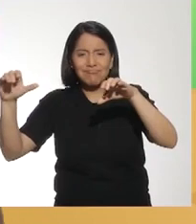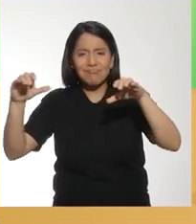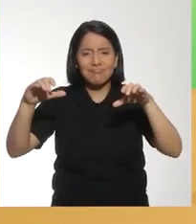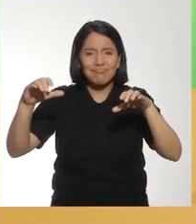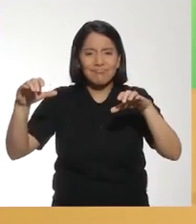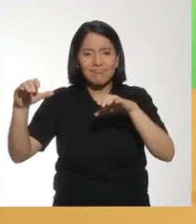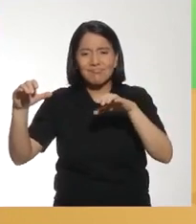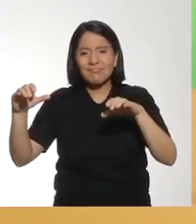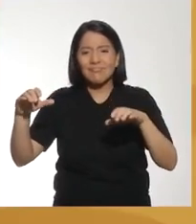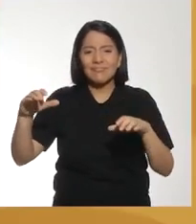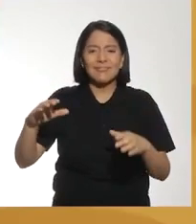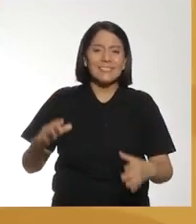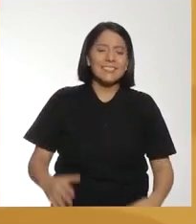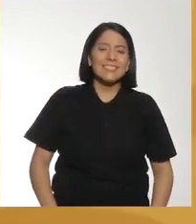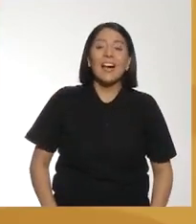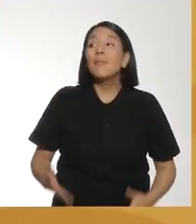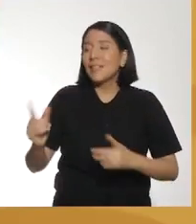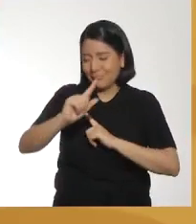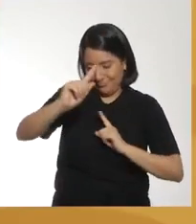¡Ya!